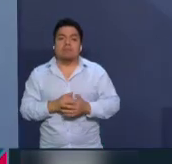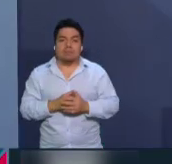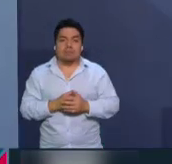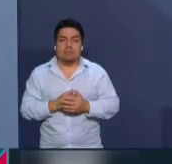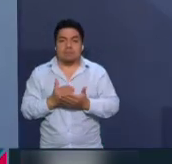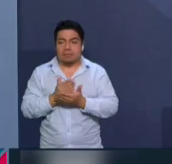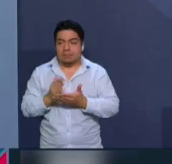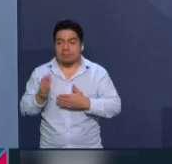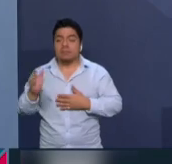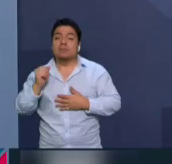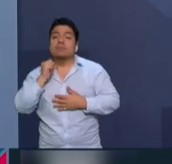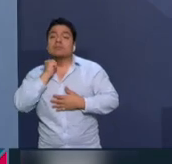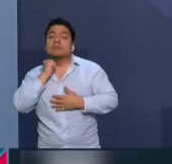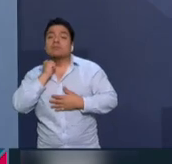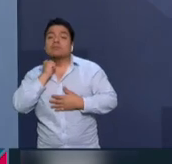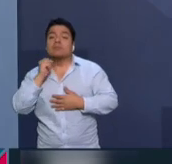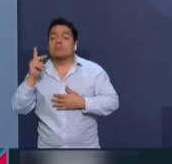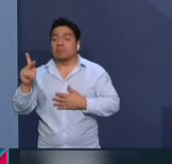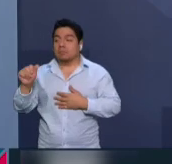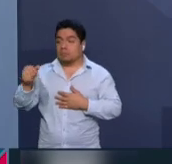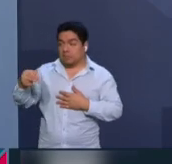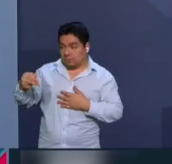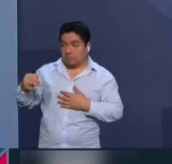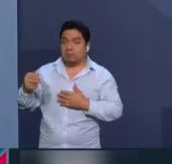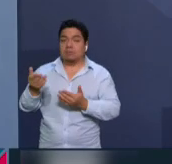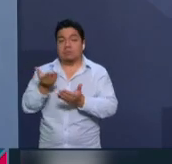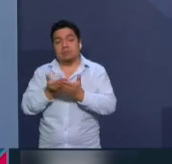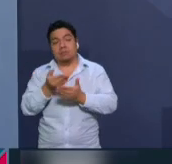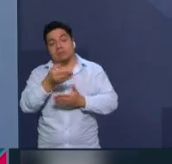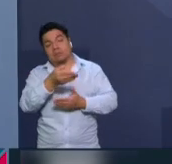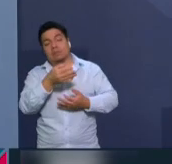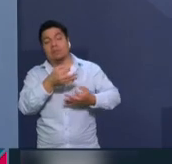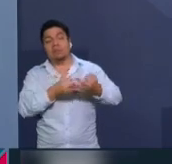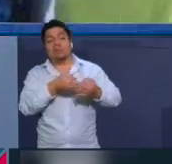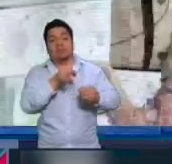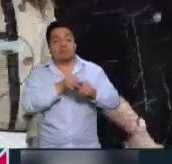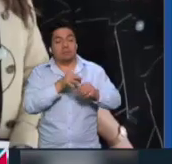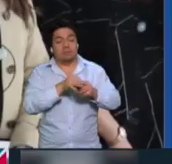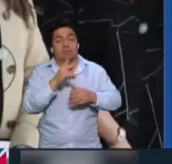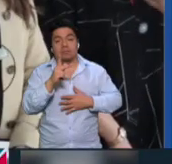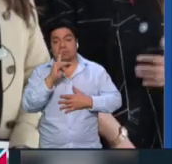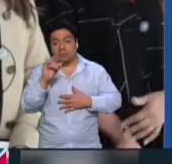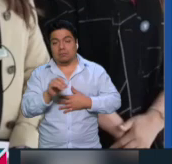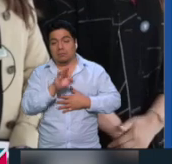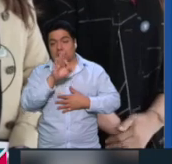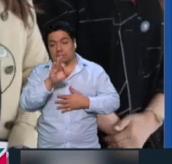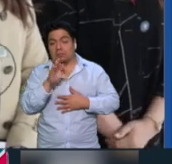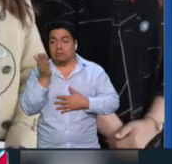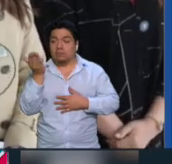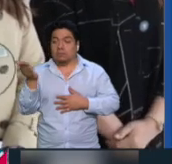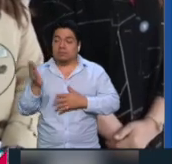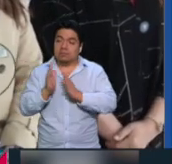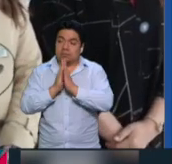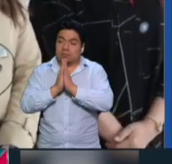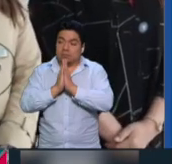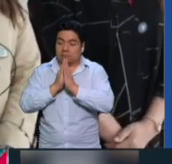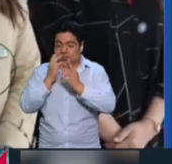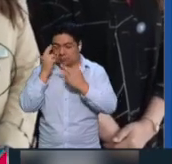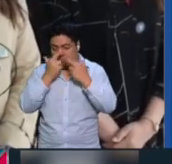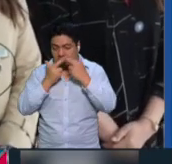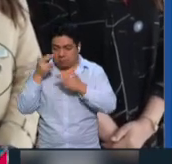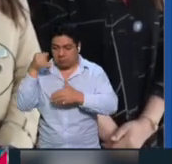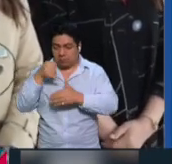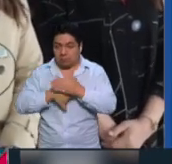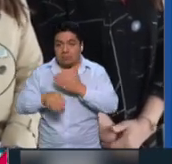Por su parte, senadoras del Partido Acción Nacional hicieron un llamado al Tribunal Electoral del Poder Judicial de la Federación para que realice un análisis